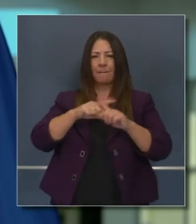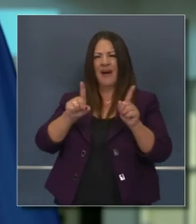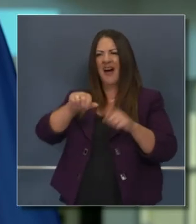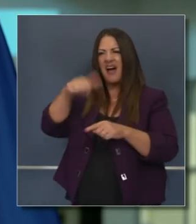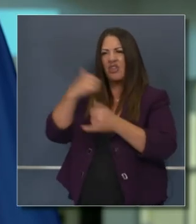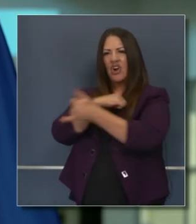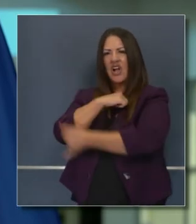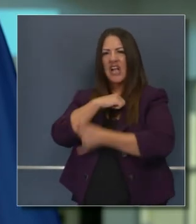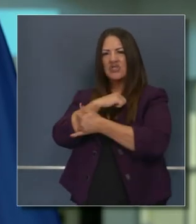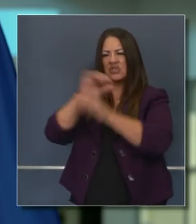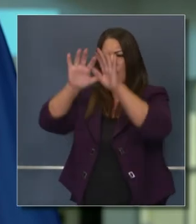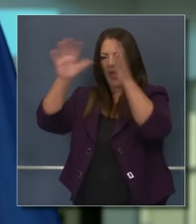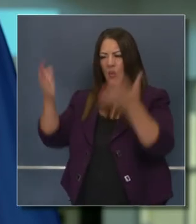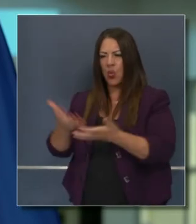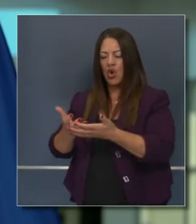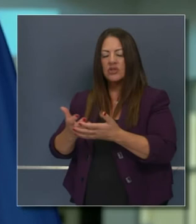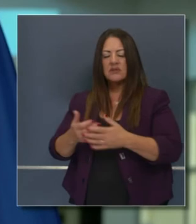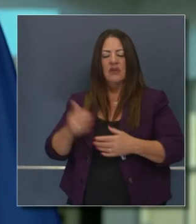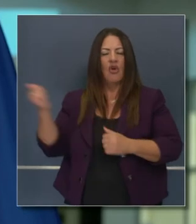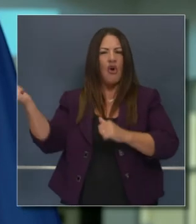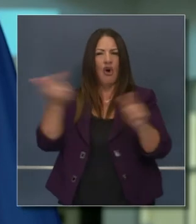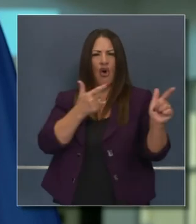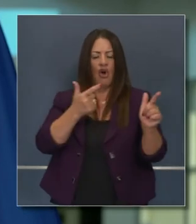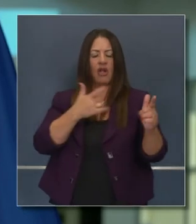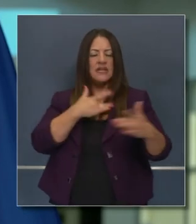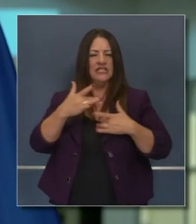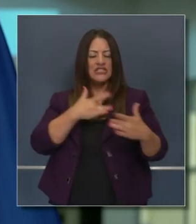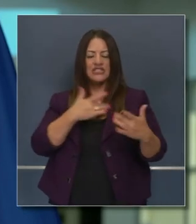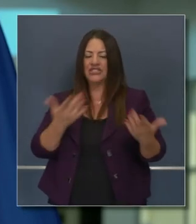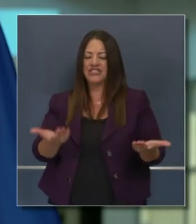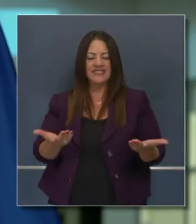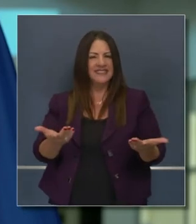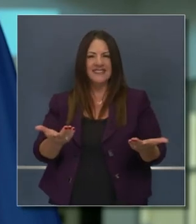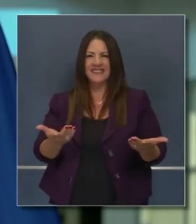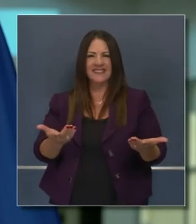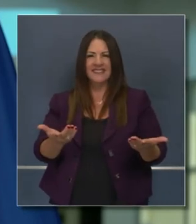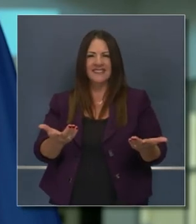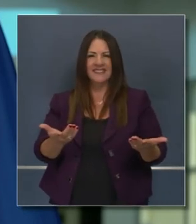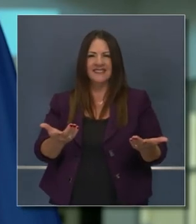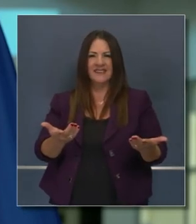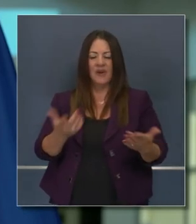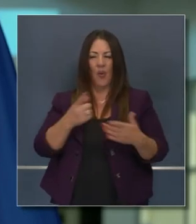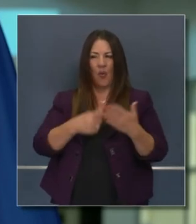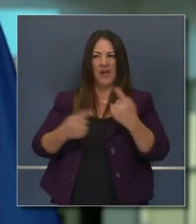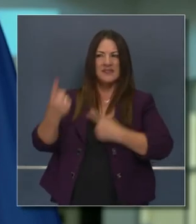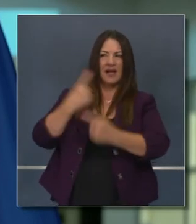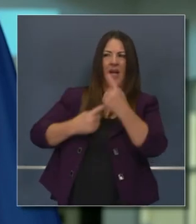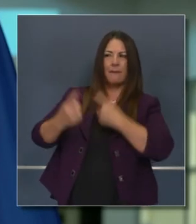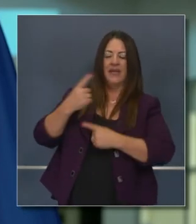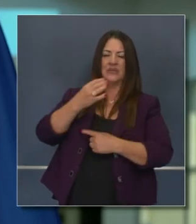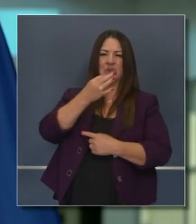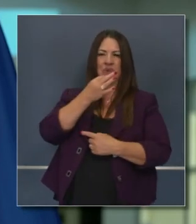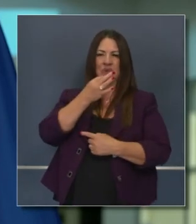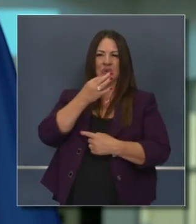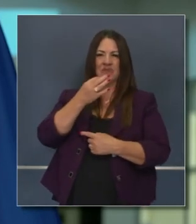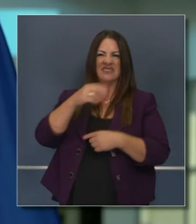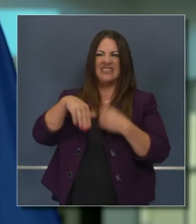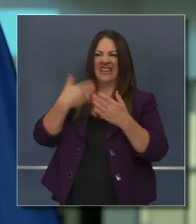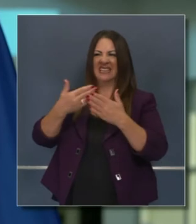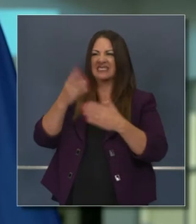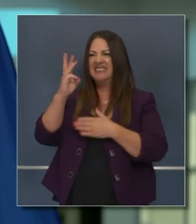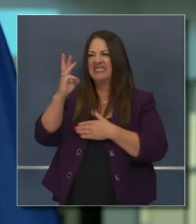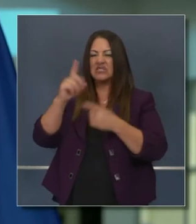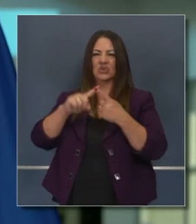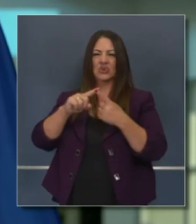preocupación por una segunda o tercera ola. Y algunos dicen que es pura semántica en cuanto a lo que nos aguarda